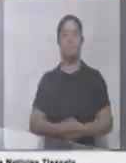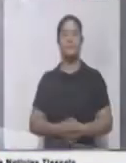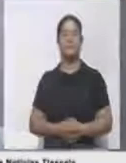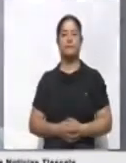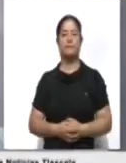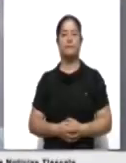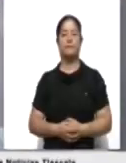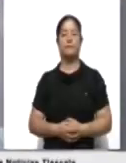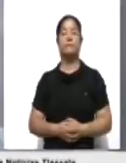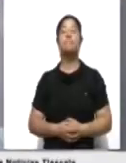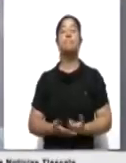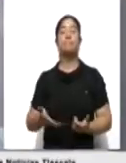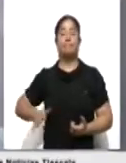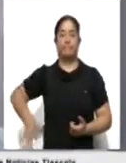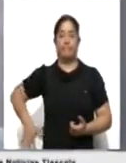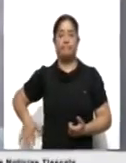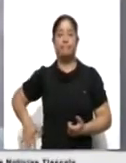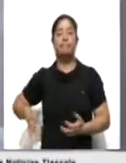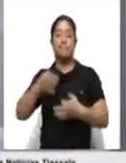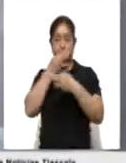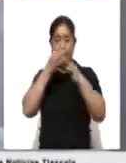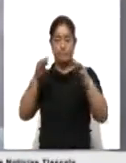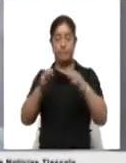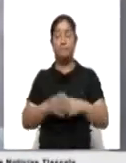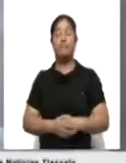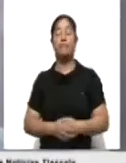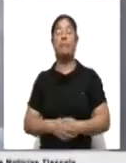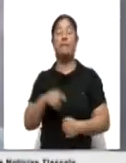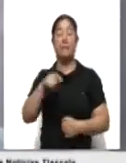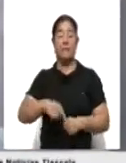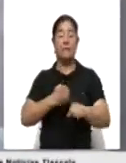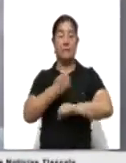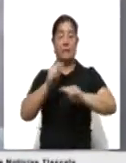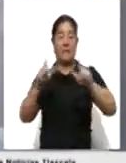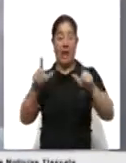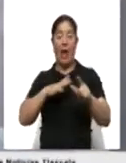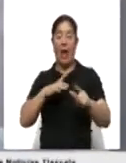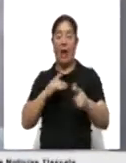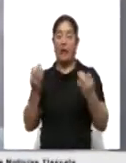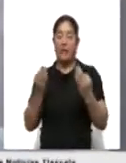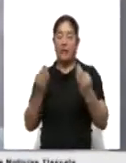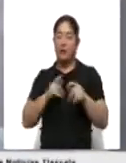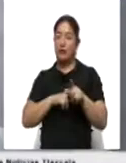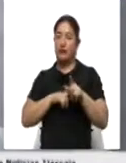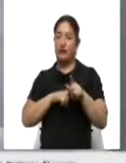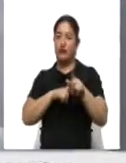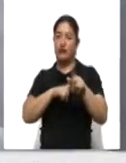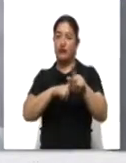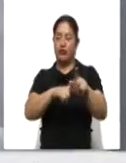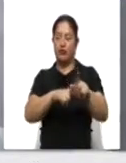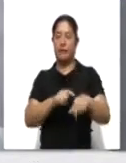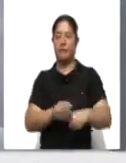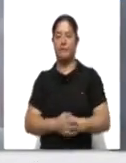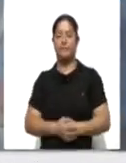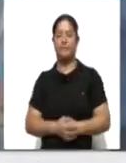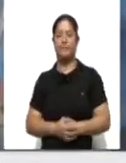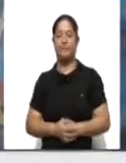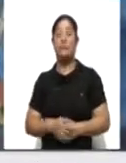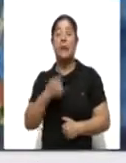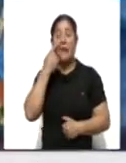Y como ya se lo comentaba, continúan las bajas temperaturas en el Estado. Aquí el reporte del tiempo para las próximas horas.